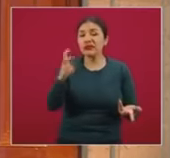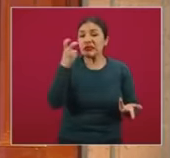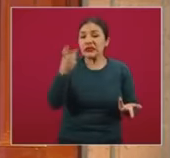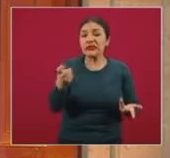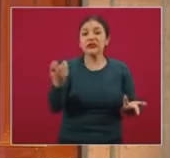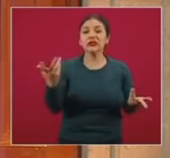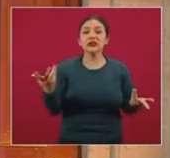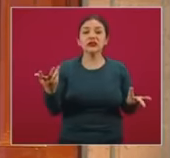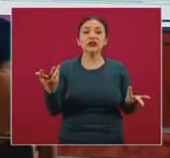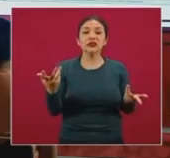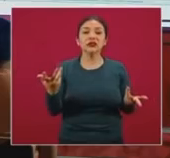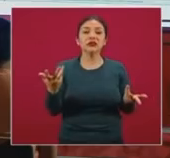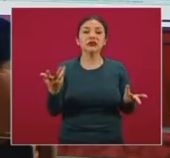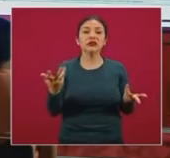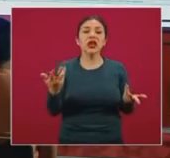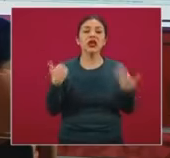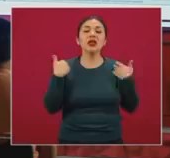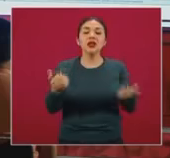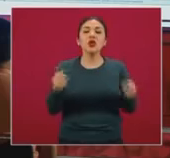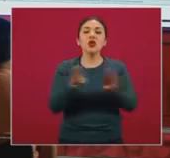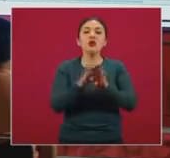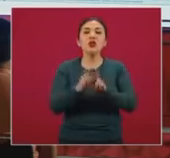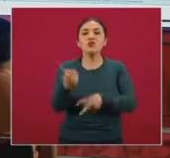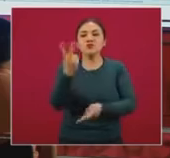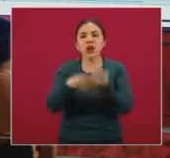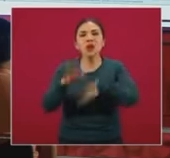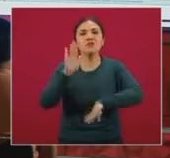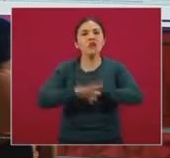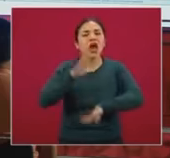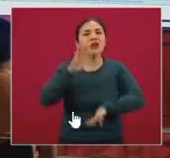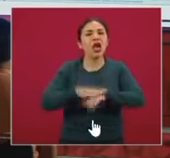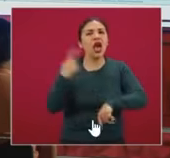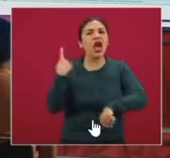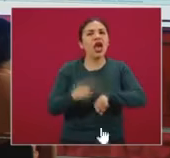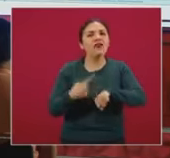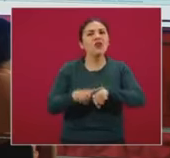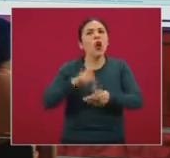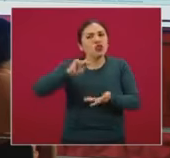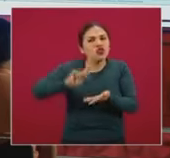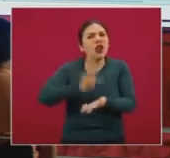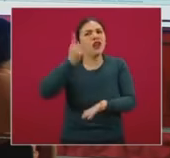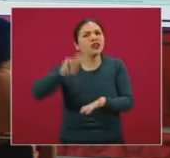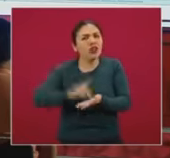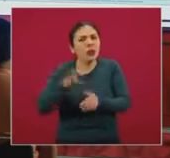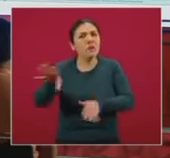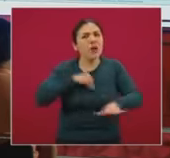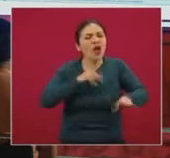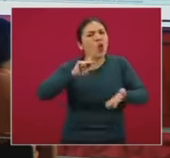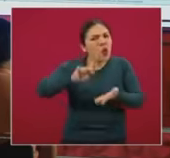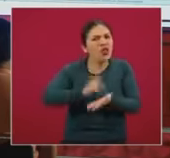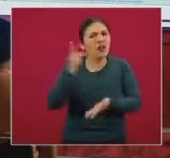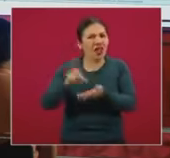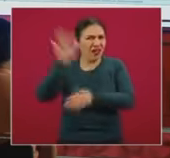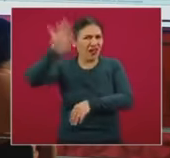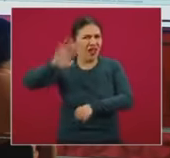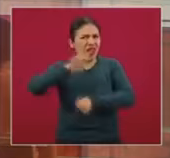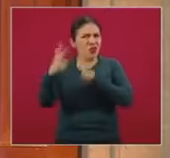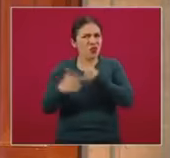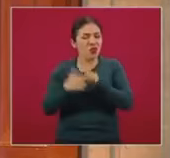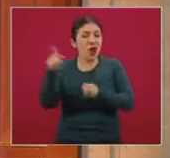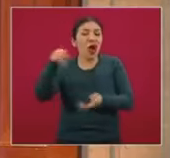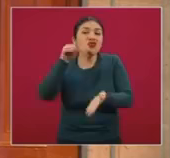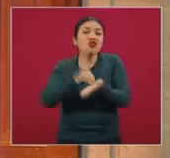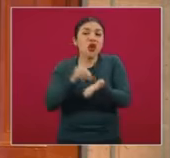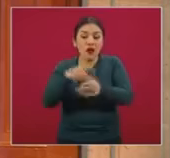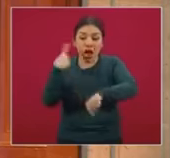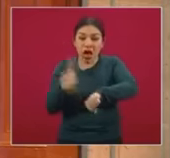que a efectos de los rebrotes que han estado ocurriendo en varios países de Europa, pues bueno, la epidemia activa,